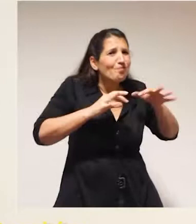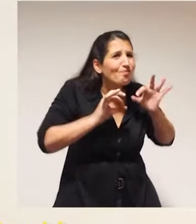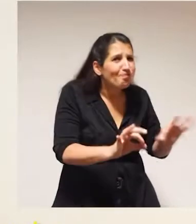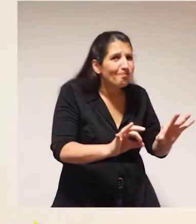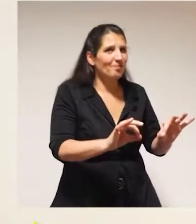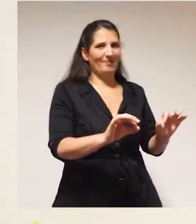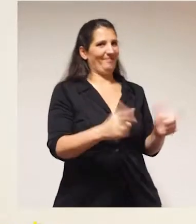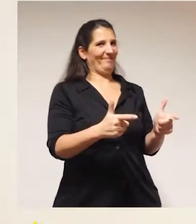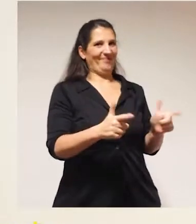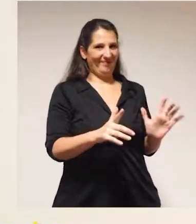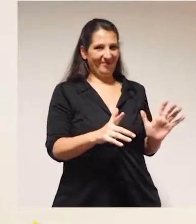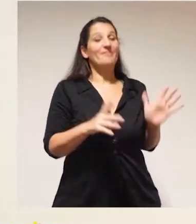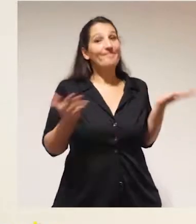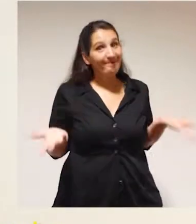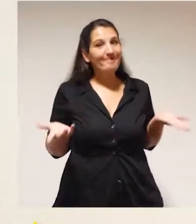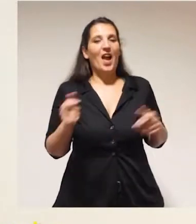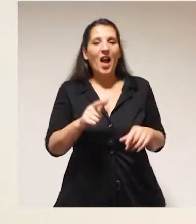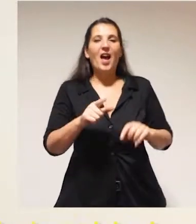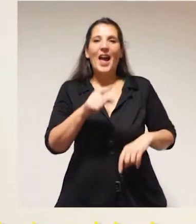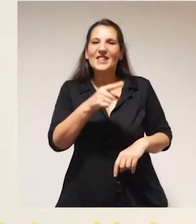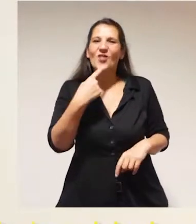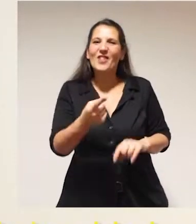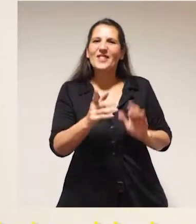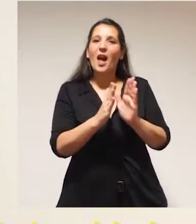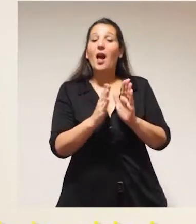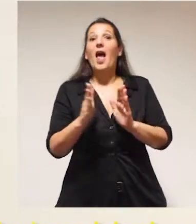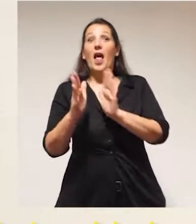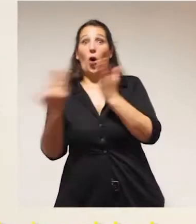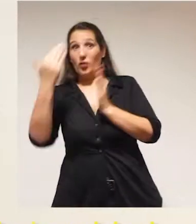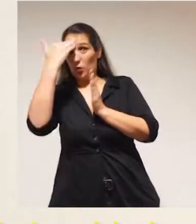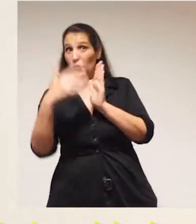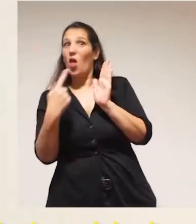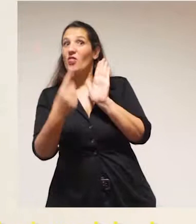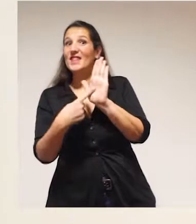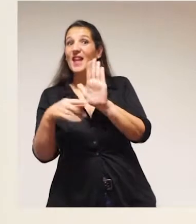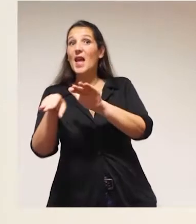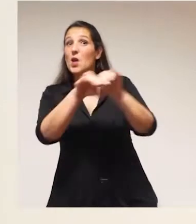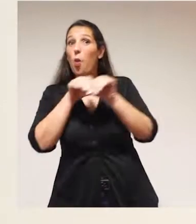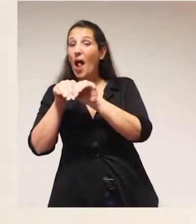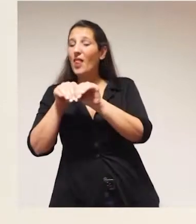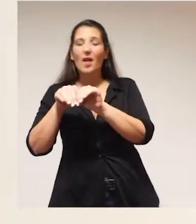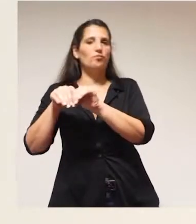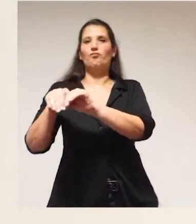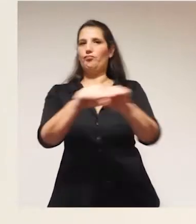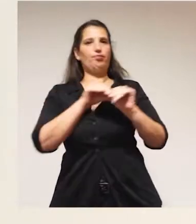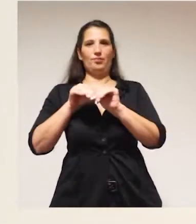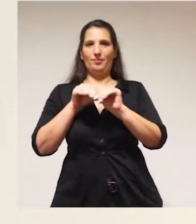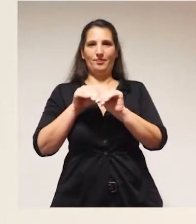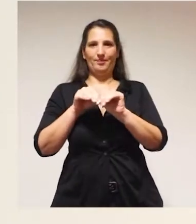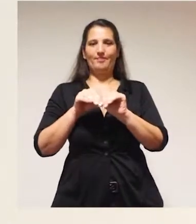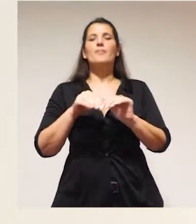una afectación en el ejercicio pleno de ese derecho, siendo que el principio constitucional de igualdad rige a toda la norma.